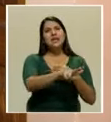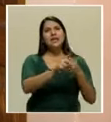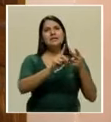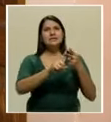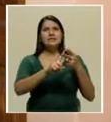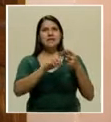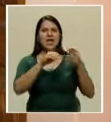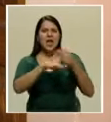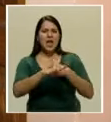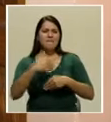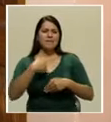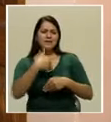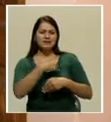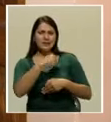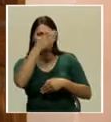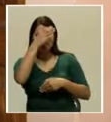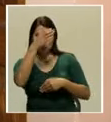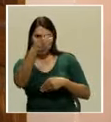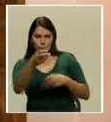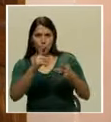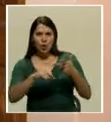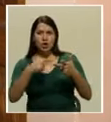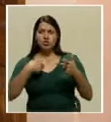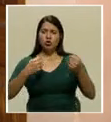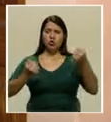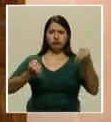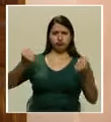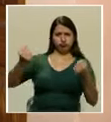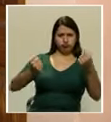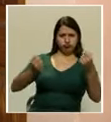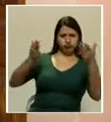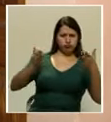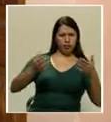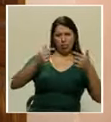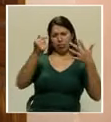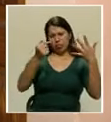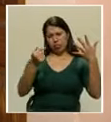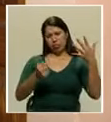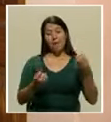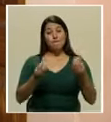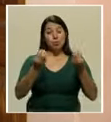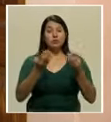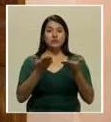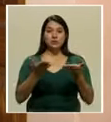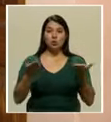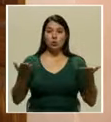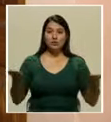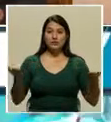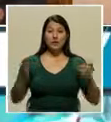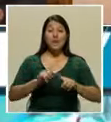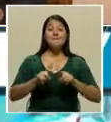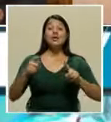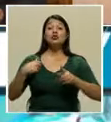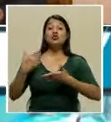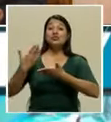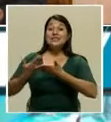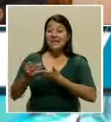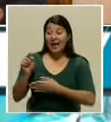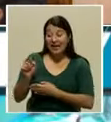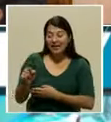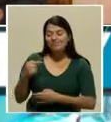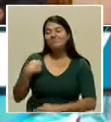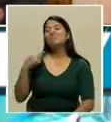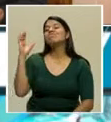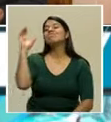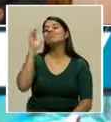en el Ministerio de Cultura, fui camionero, hice mil cosas, pero llegué ahí y supe que